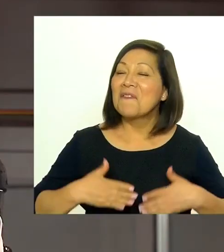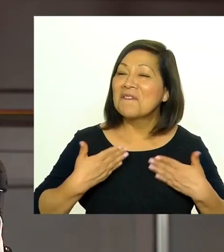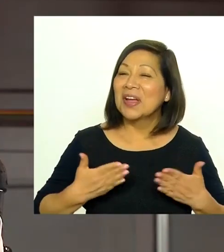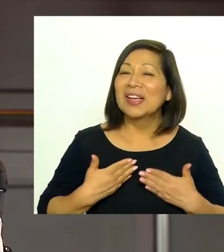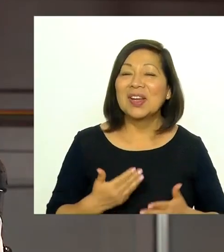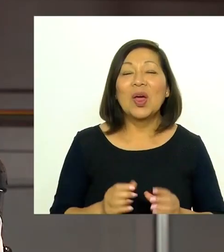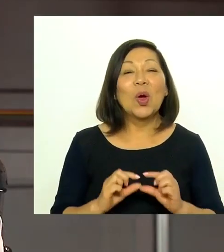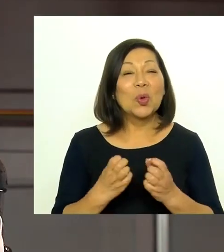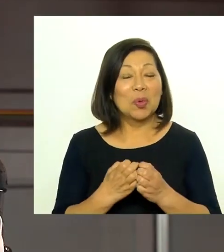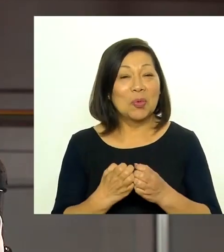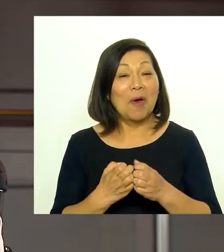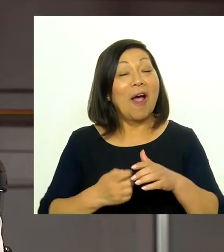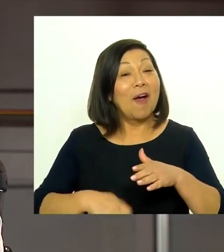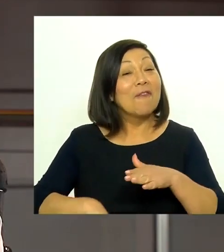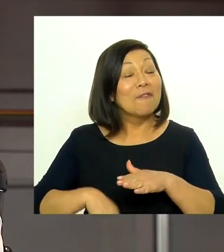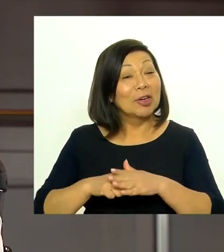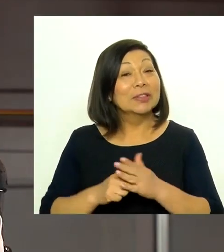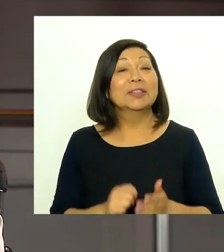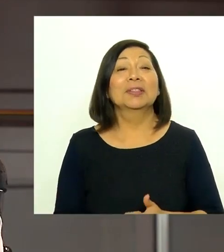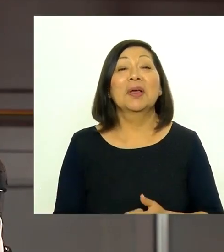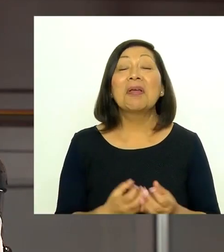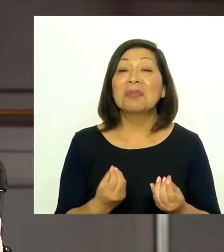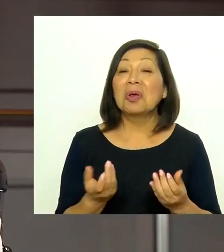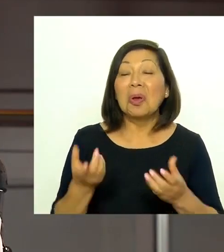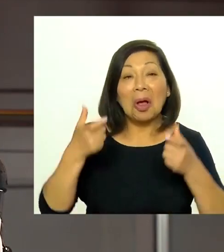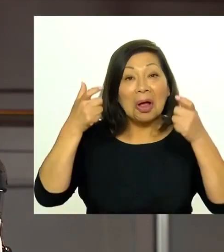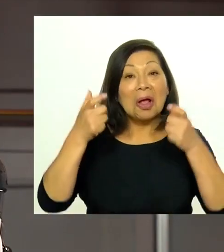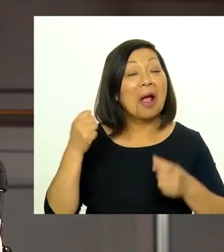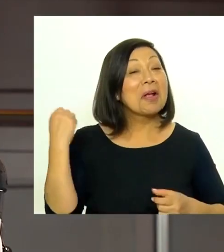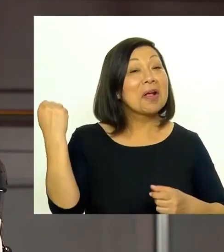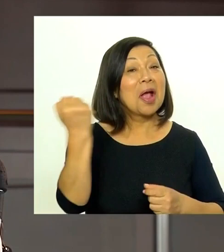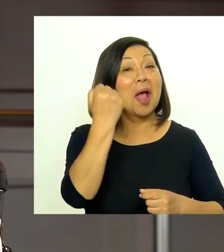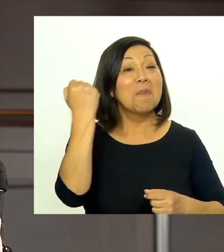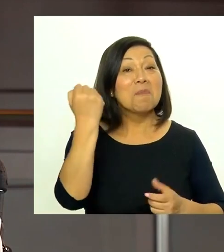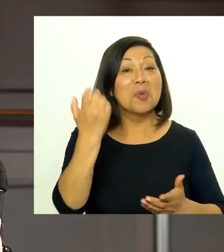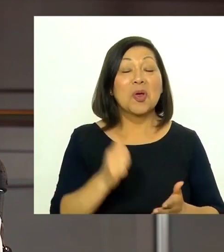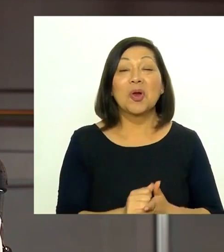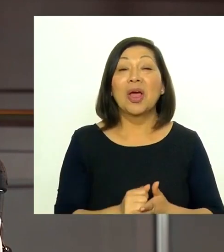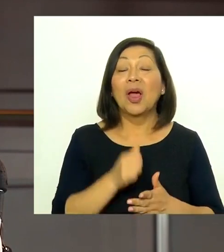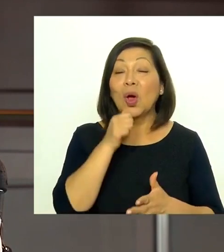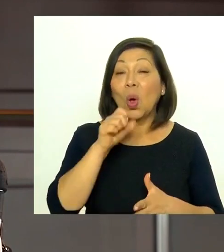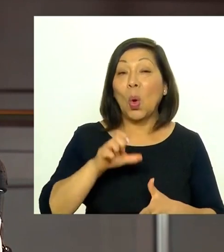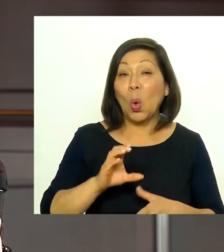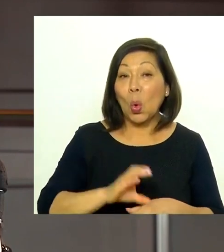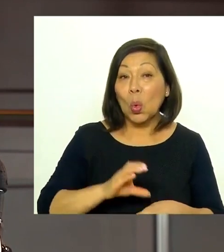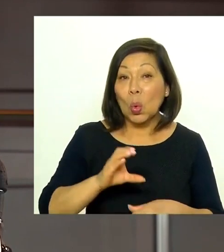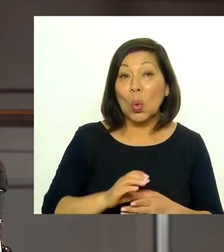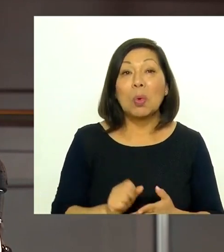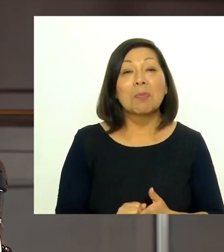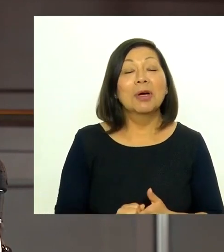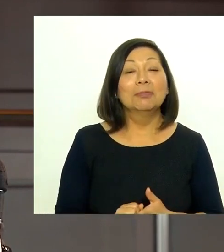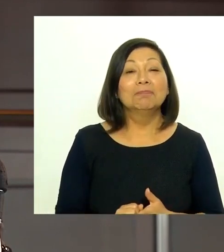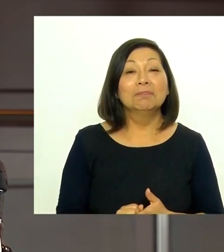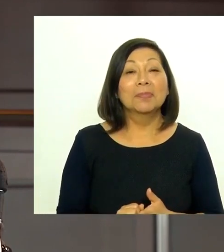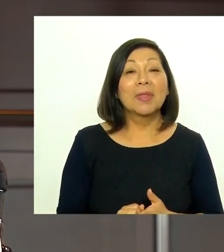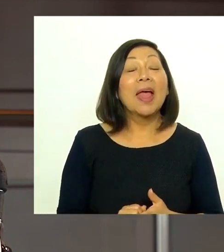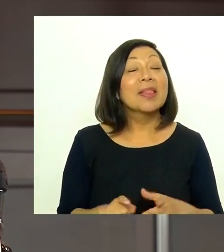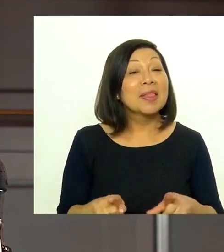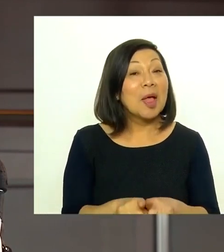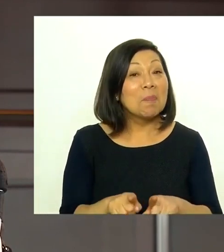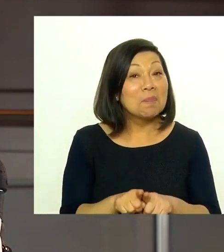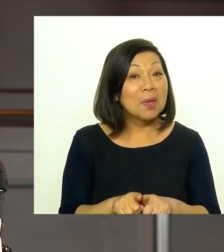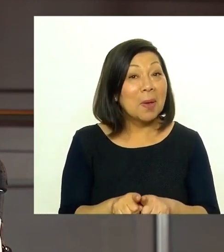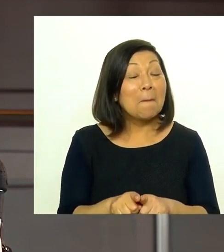Felicitaciones a la selección peruana de Futsal Down que se coronó campeona de la Copa Sudamericana de Clubes y Selecciones